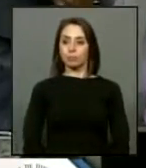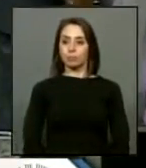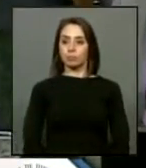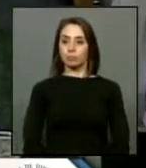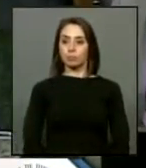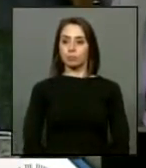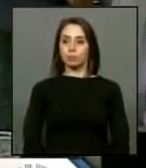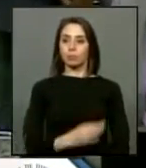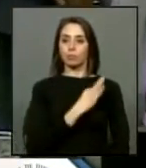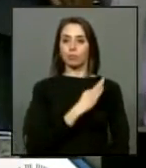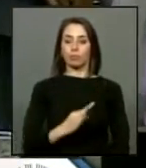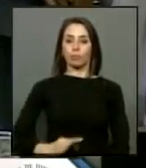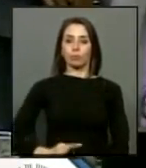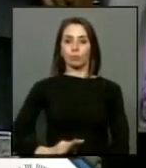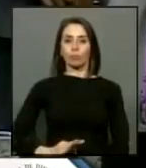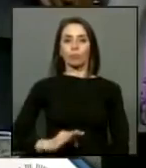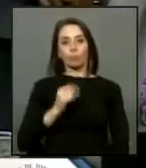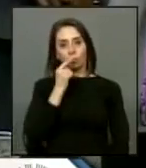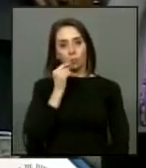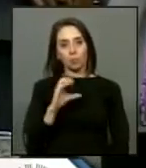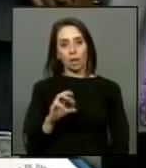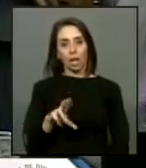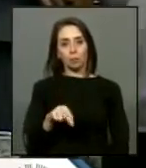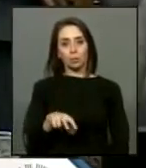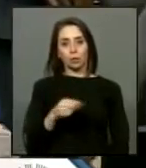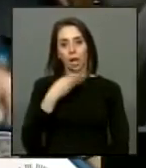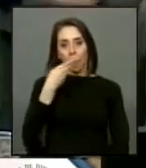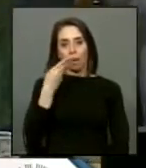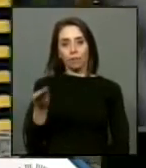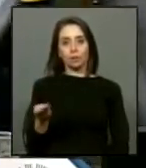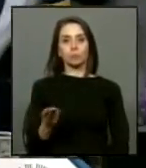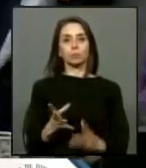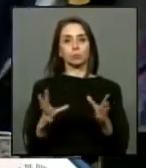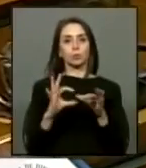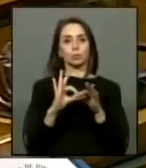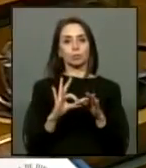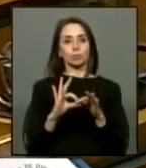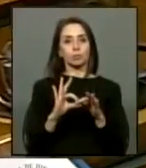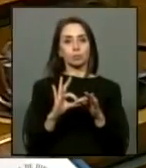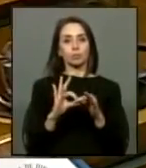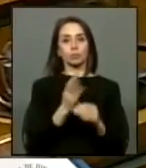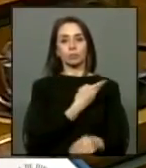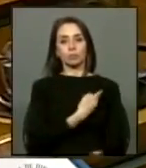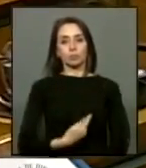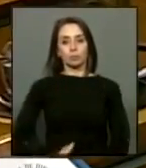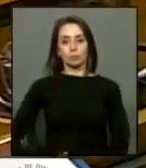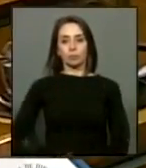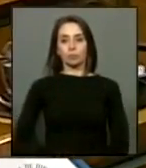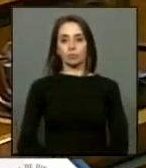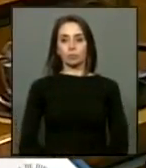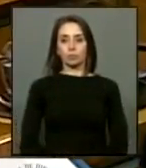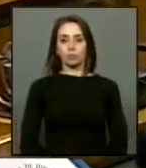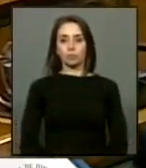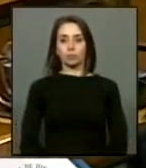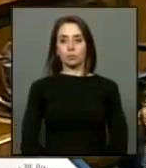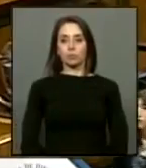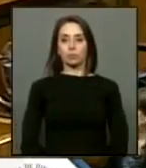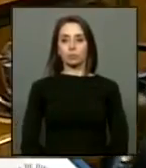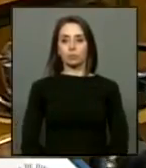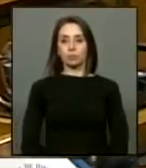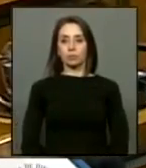diputado señor lautaro carmona tiene la palabra muchas gracias presidente quiero